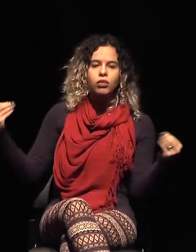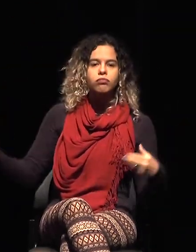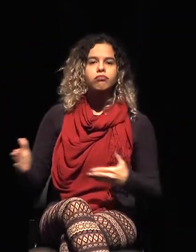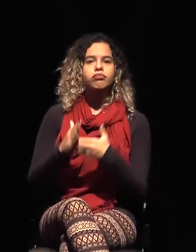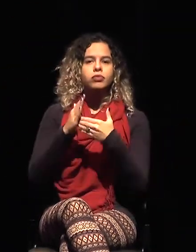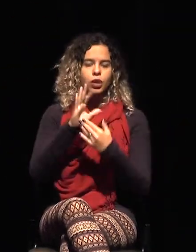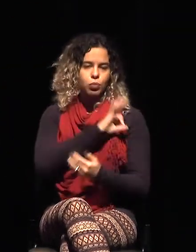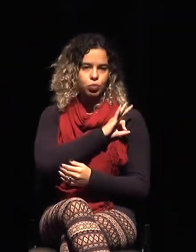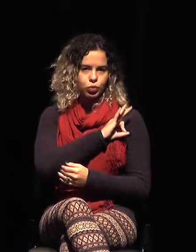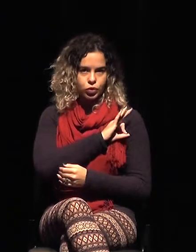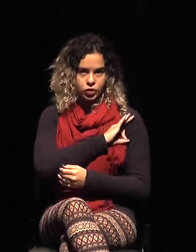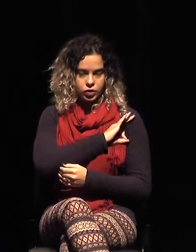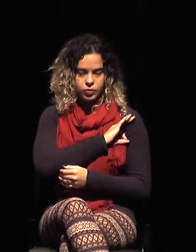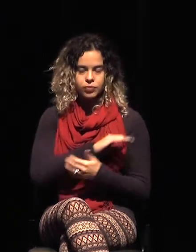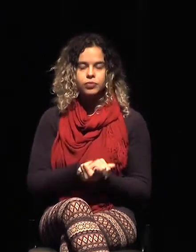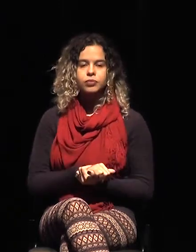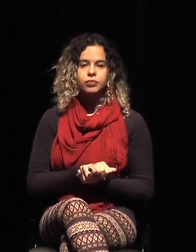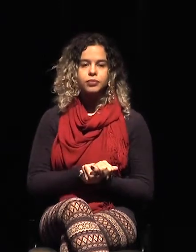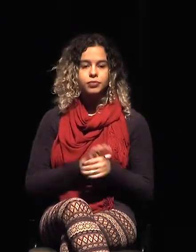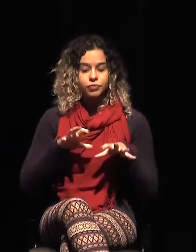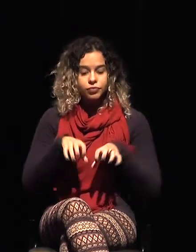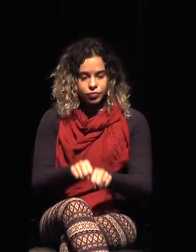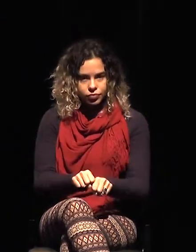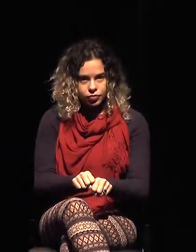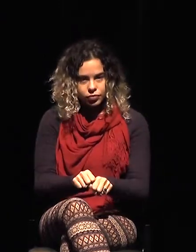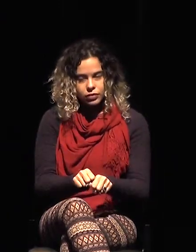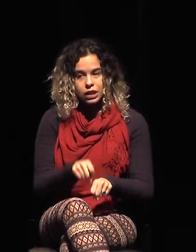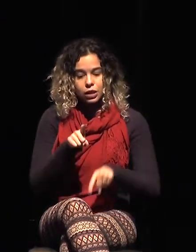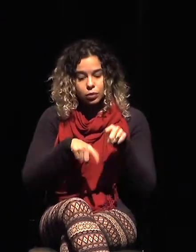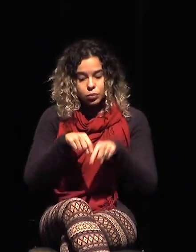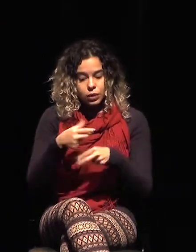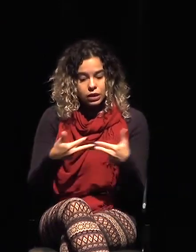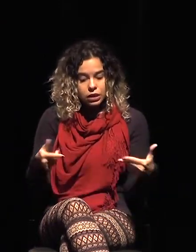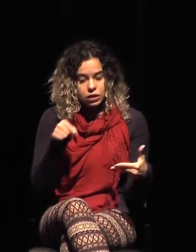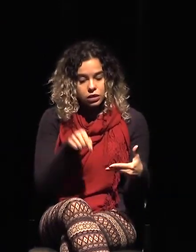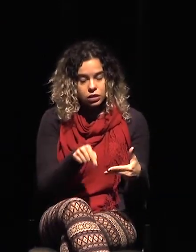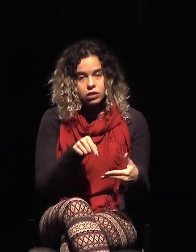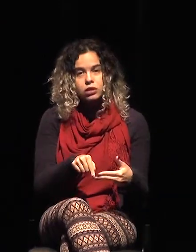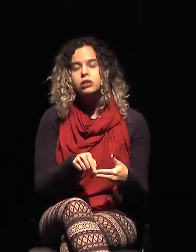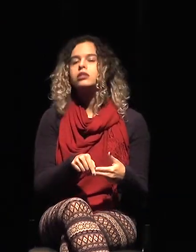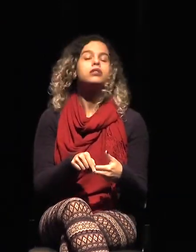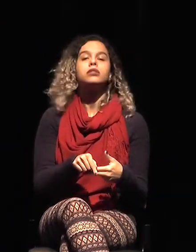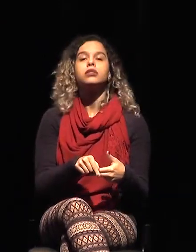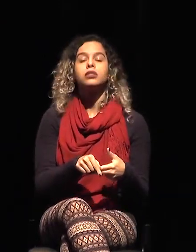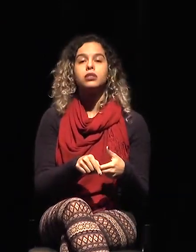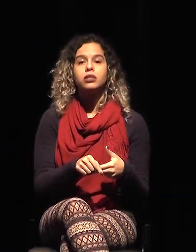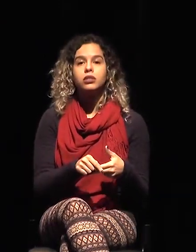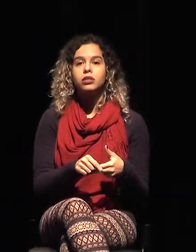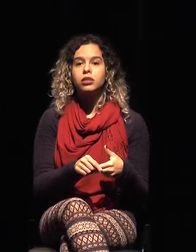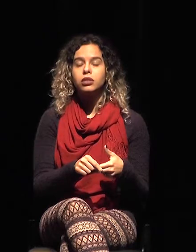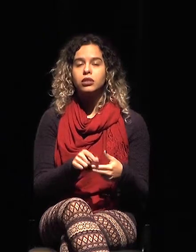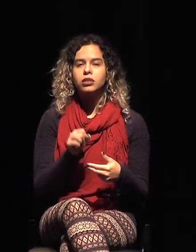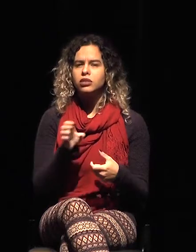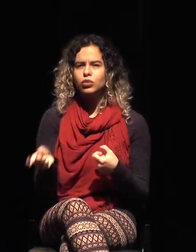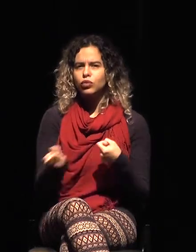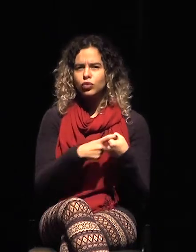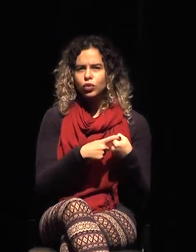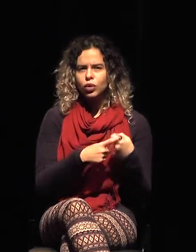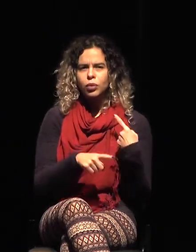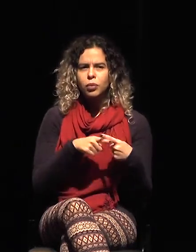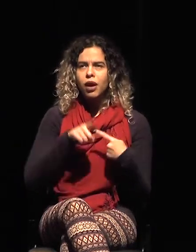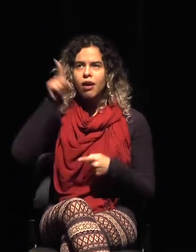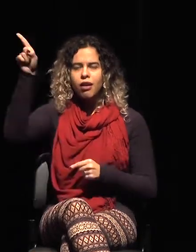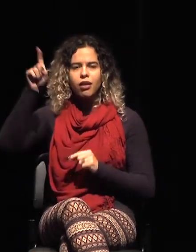Si esos ítems no fueron recuperados, es porque el criminal no lo intentó enviar al